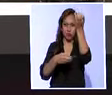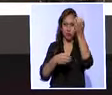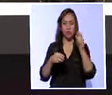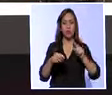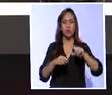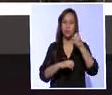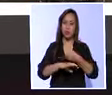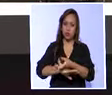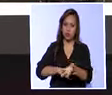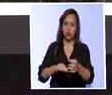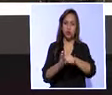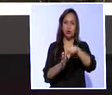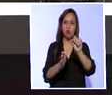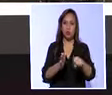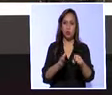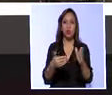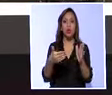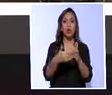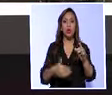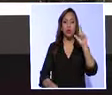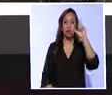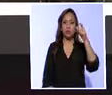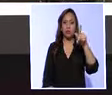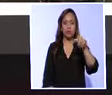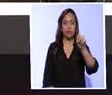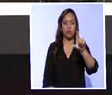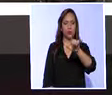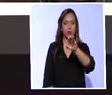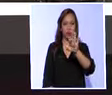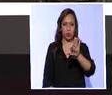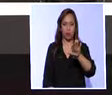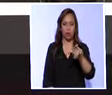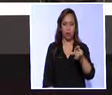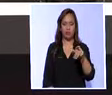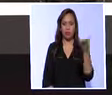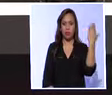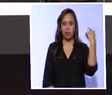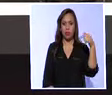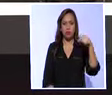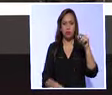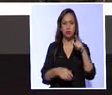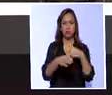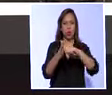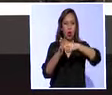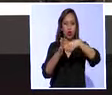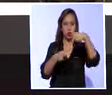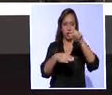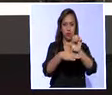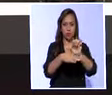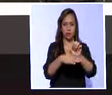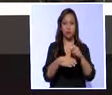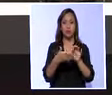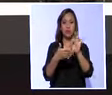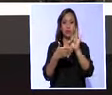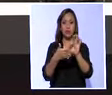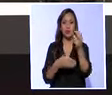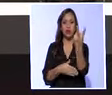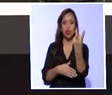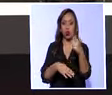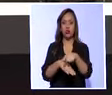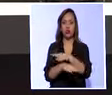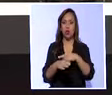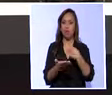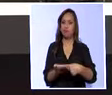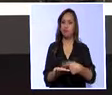que recomienda el juicio político a Carlos Pollitt, ex contralor general del Estado. El documento fue aprobado tras más de 12 horas de